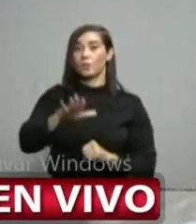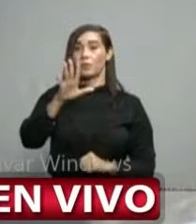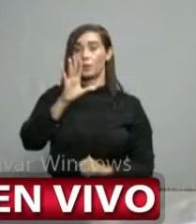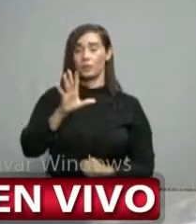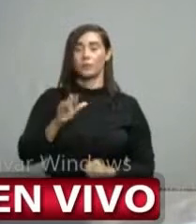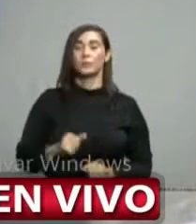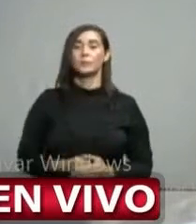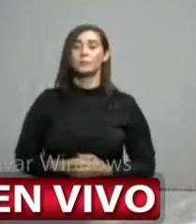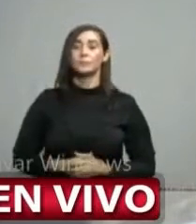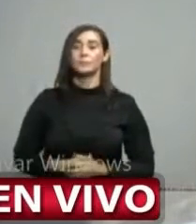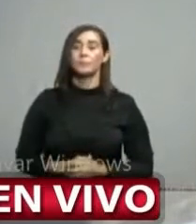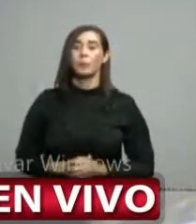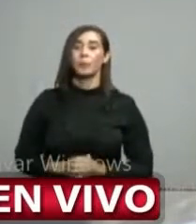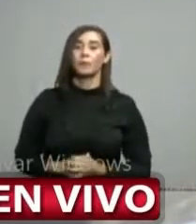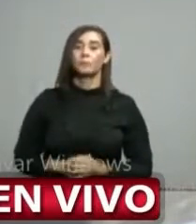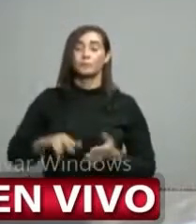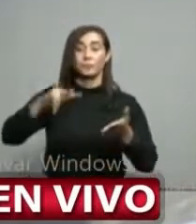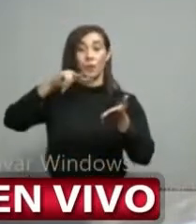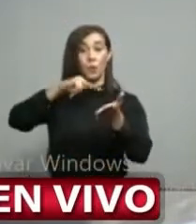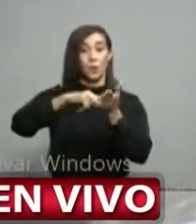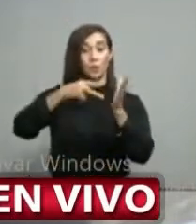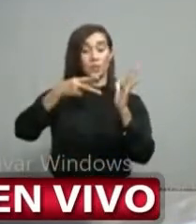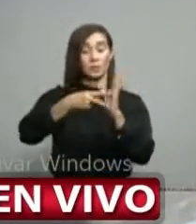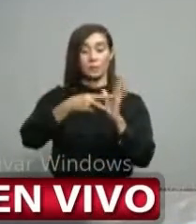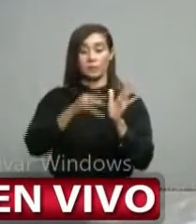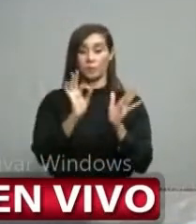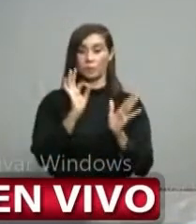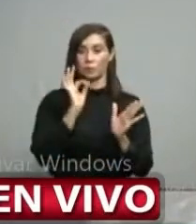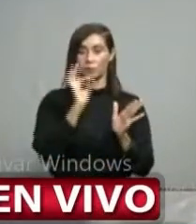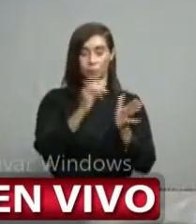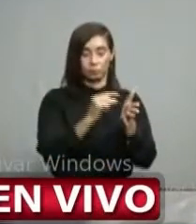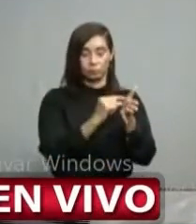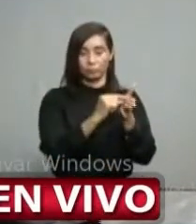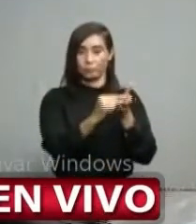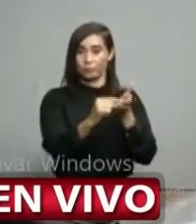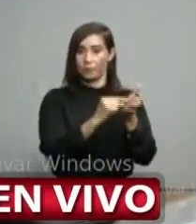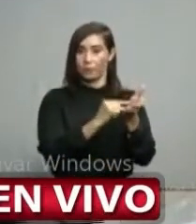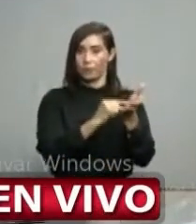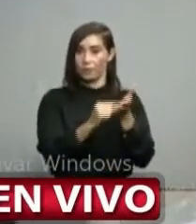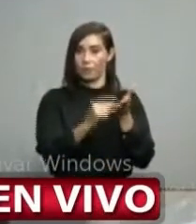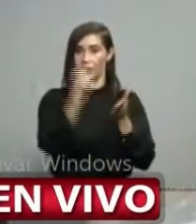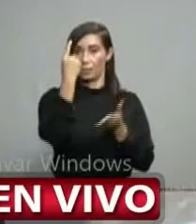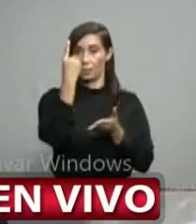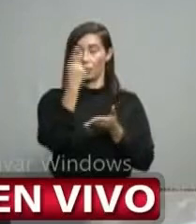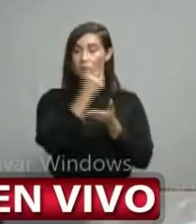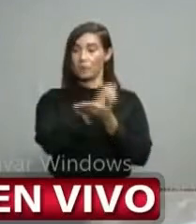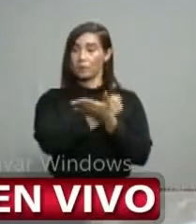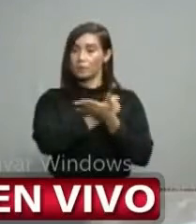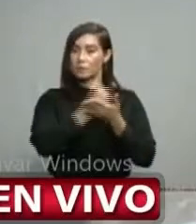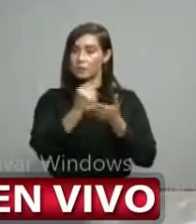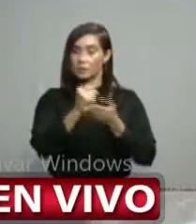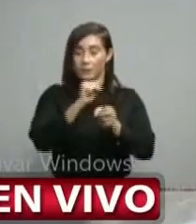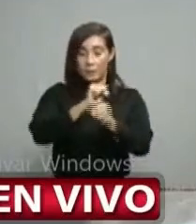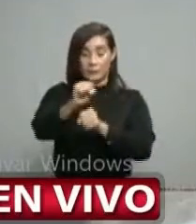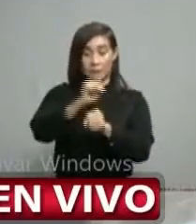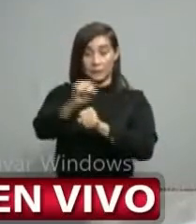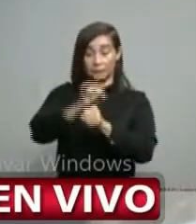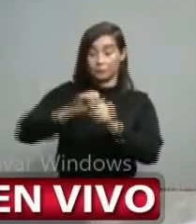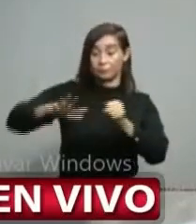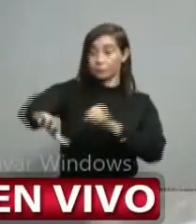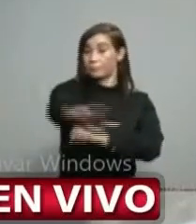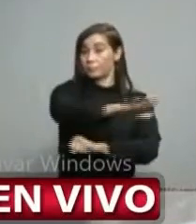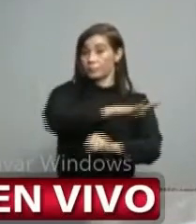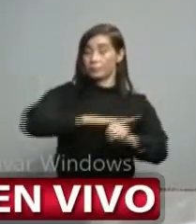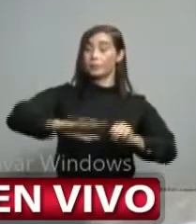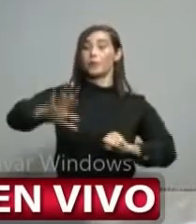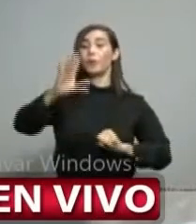Lo que significa que lo que está indicando esta línea de casi una semana de acción en el Distrito